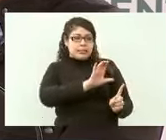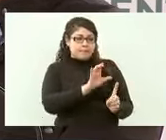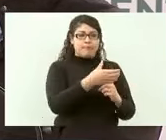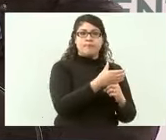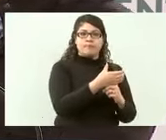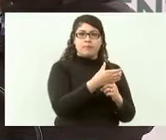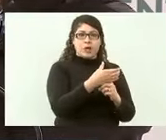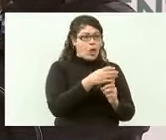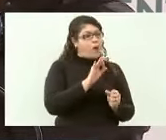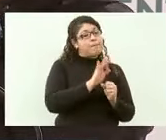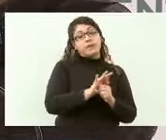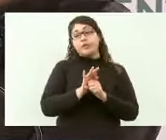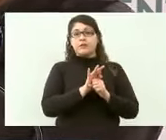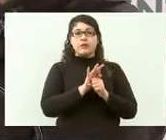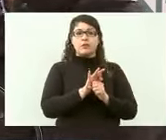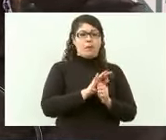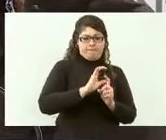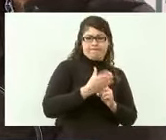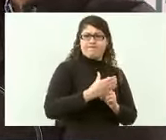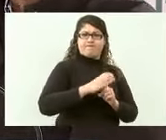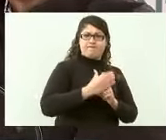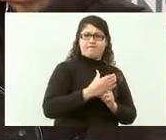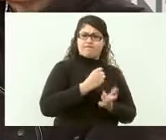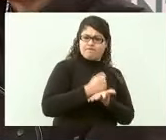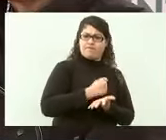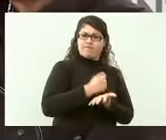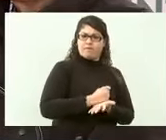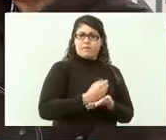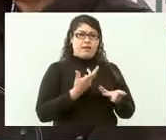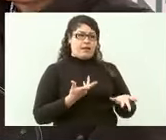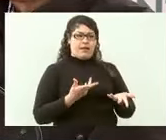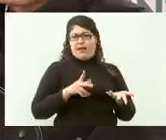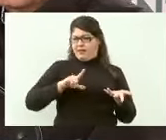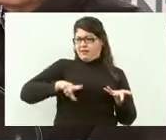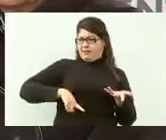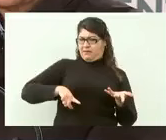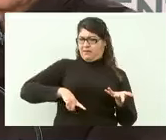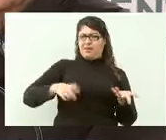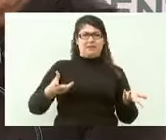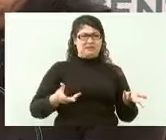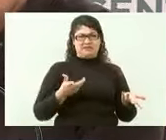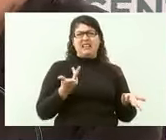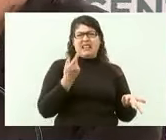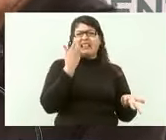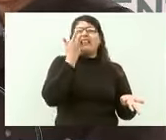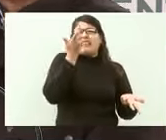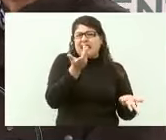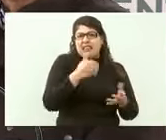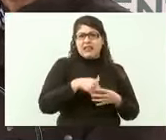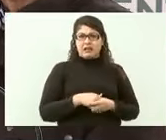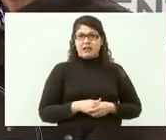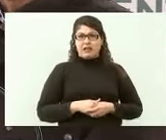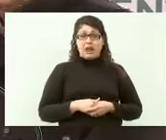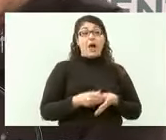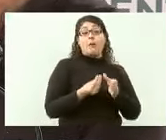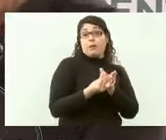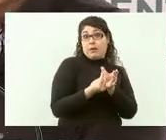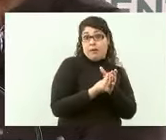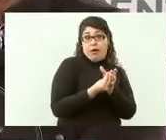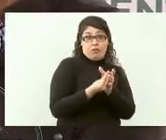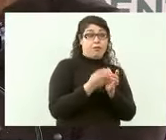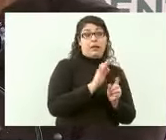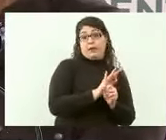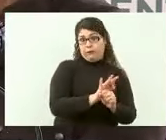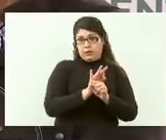pues ¿cuál es la función entonces del Gobierno? ¿proteger los intereses privados? No